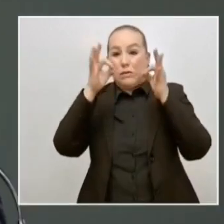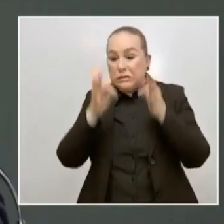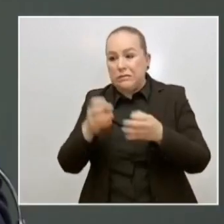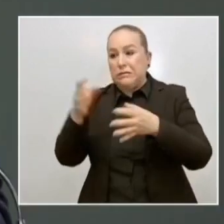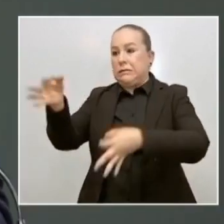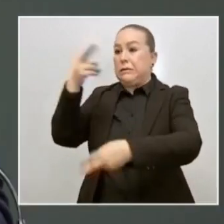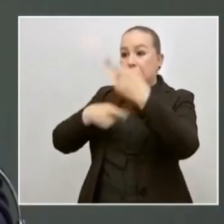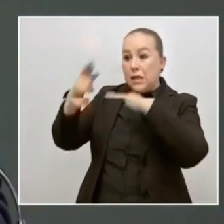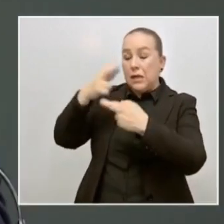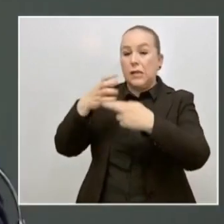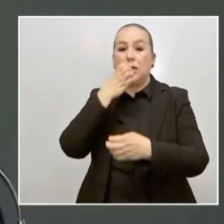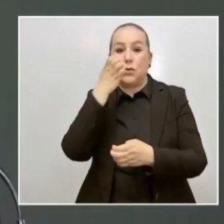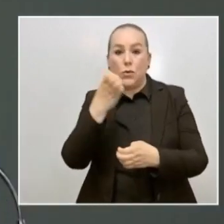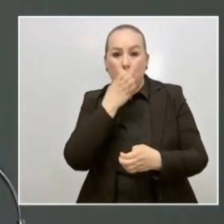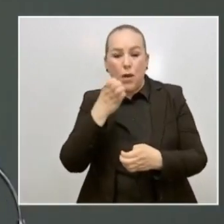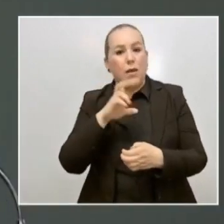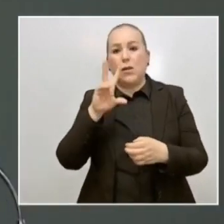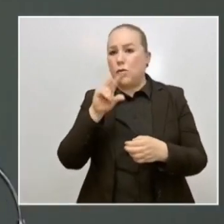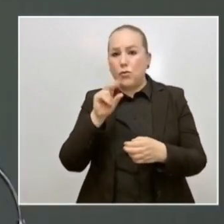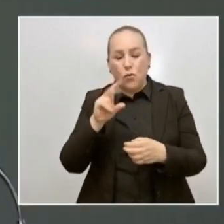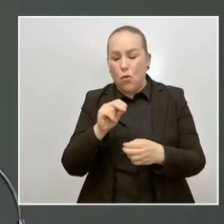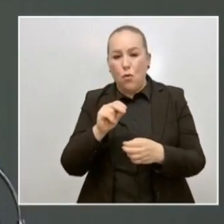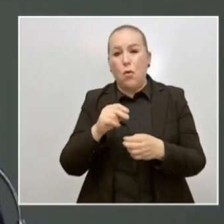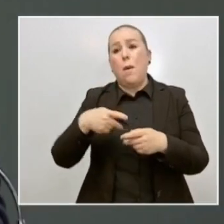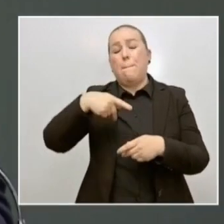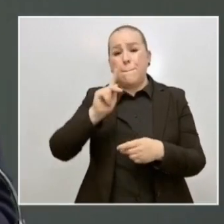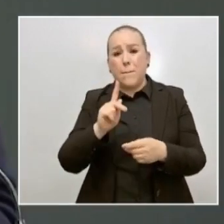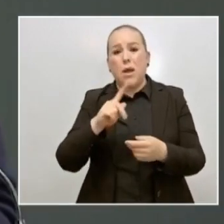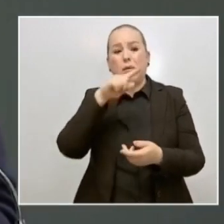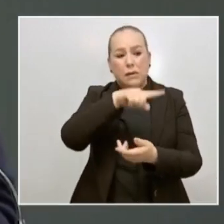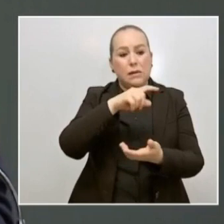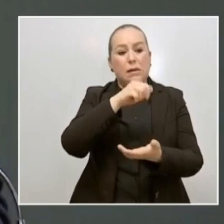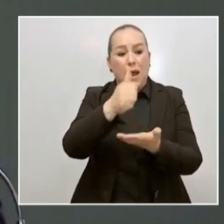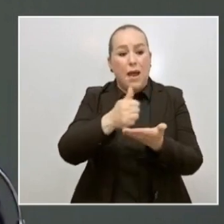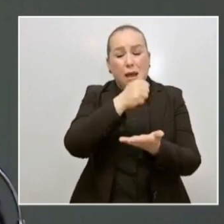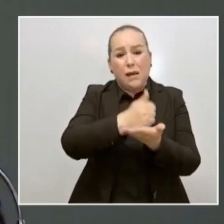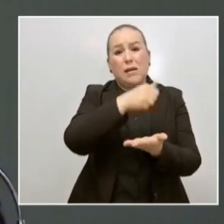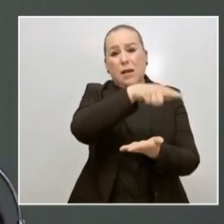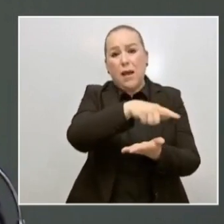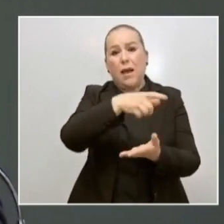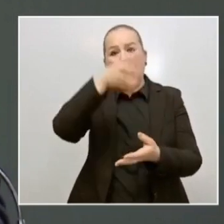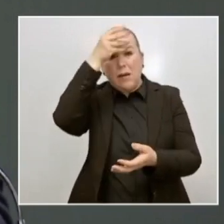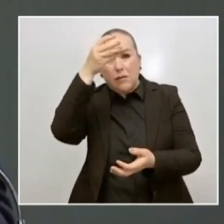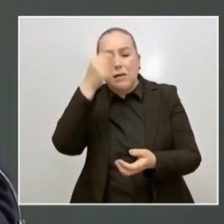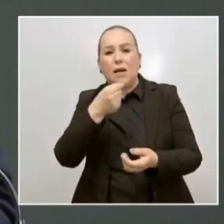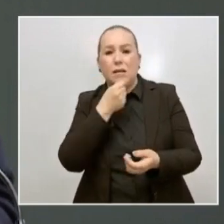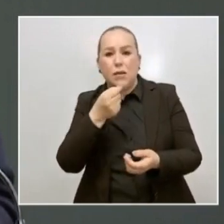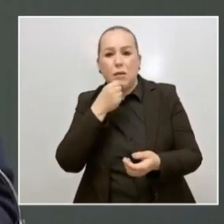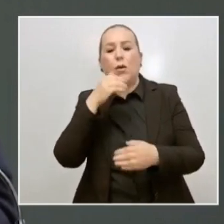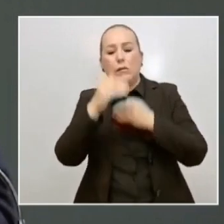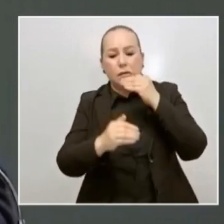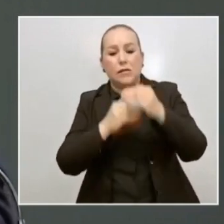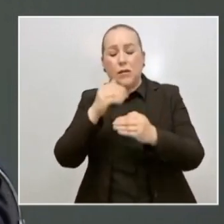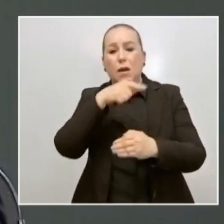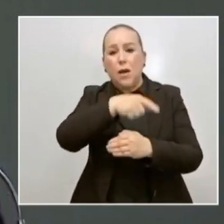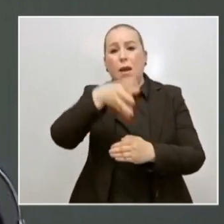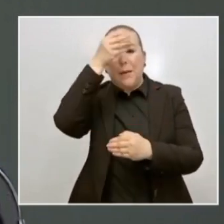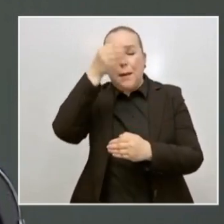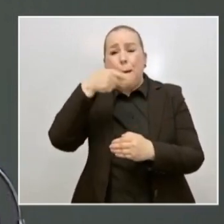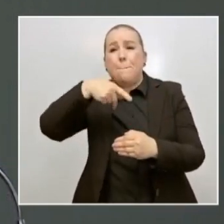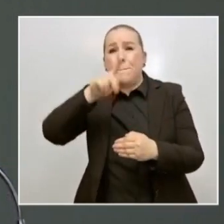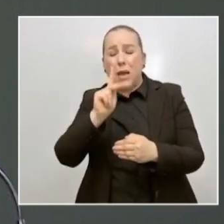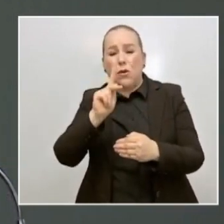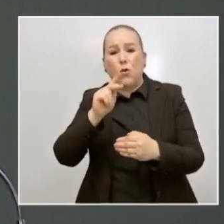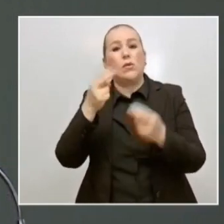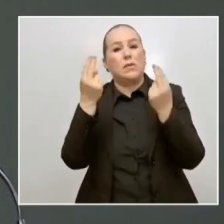pero hemos reconvertido esas escuelas en centros de aprendizaje y seguimiento académico. Pero sí nos parece